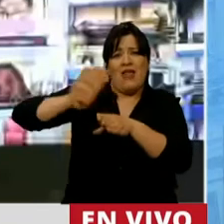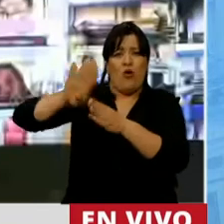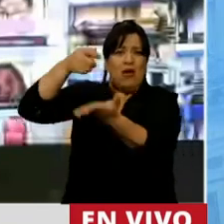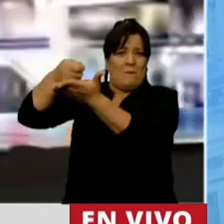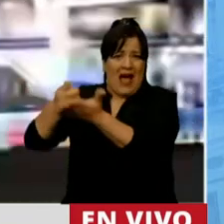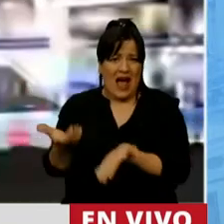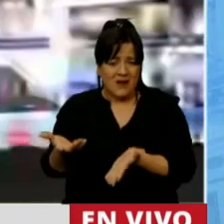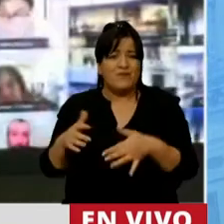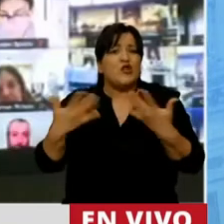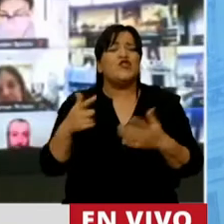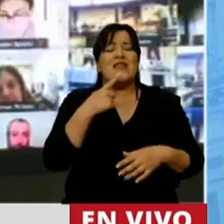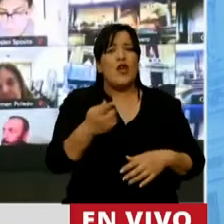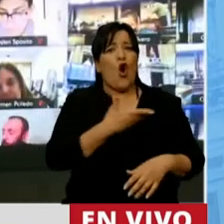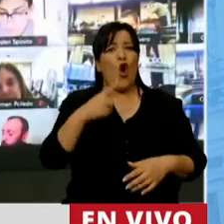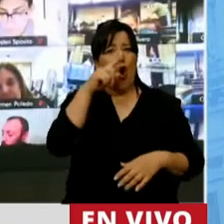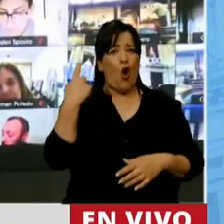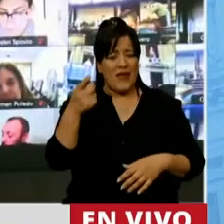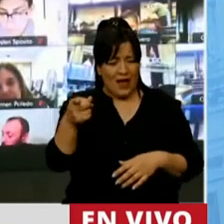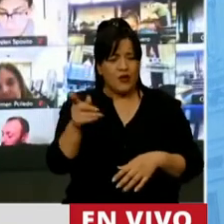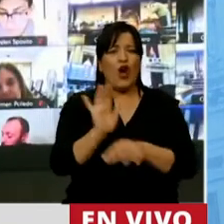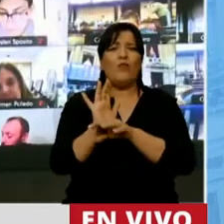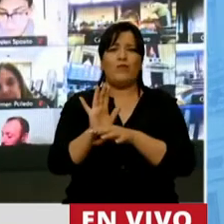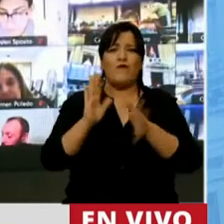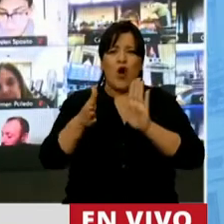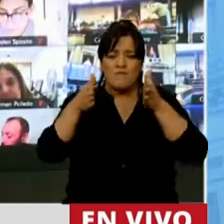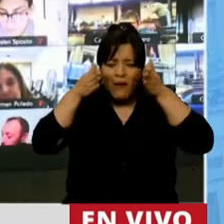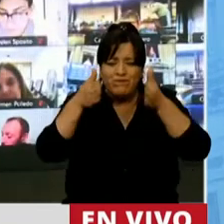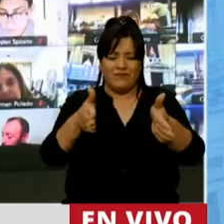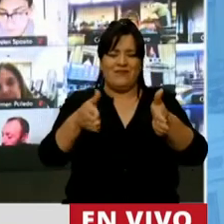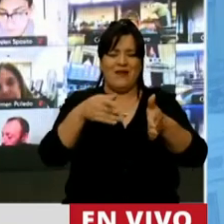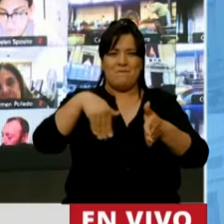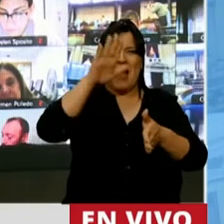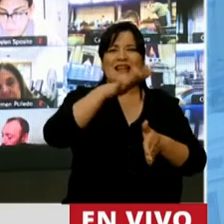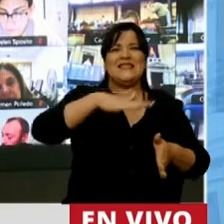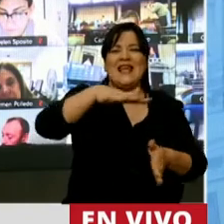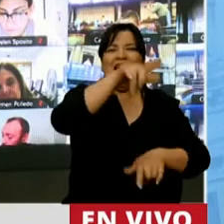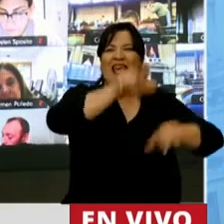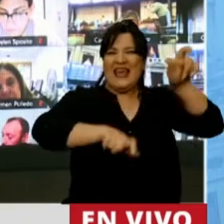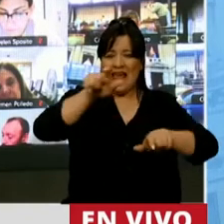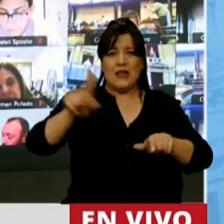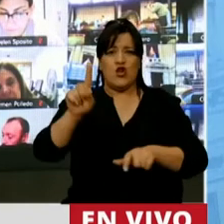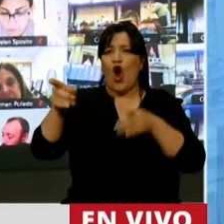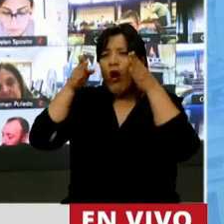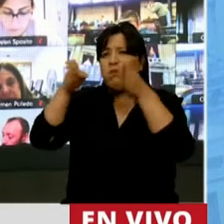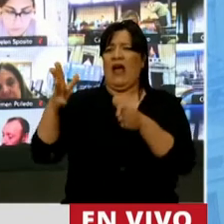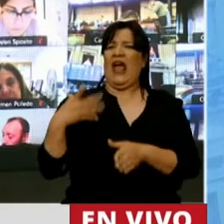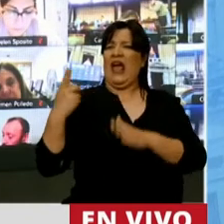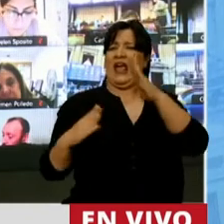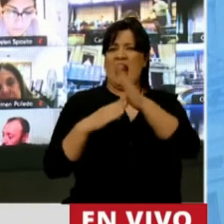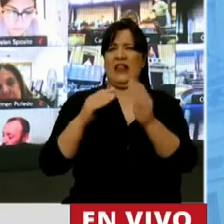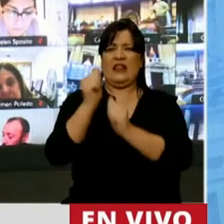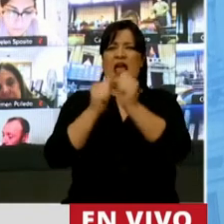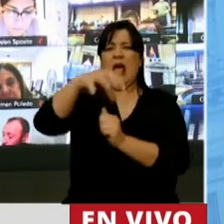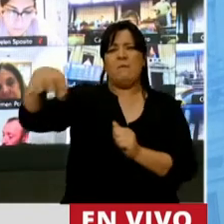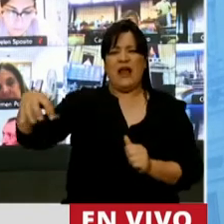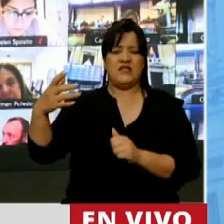Entonces, cuando digo que este gobierno gestiona con la mirada puesta en la gente y no en las empresas y no con los gerentes de las empresas como lo